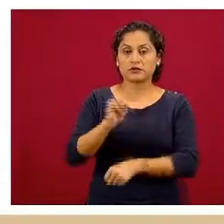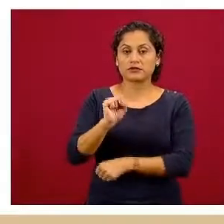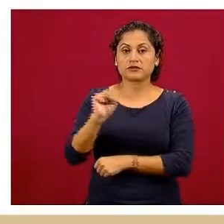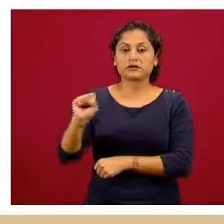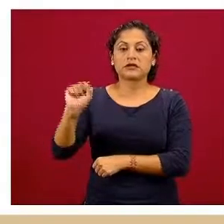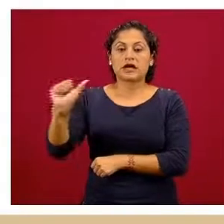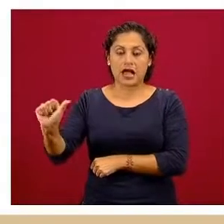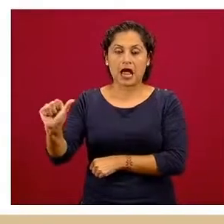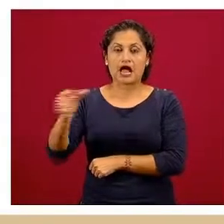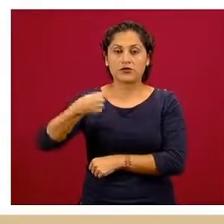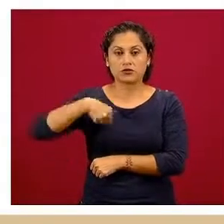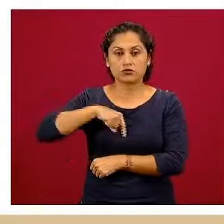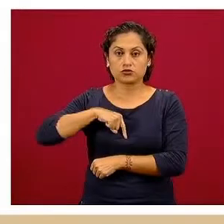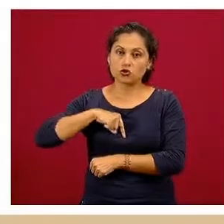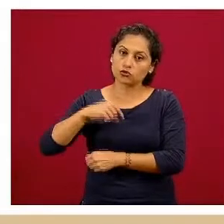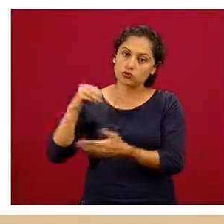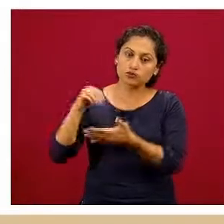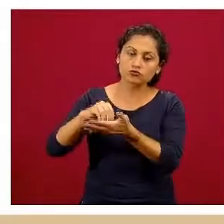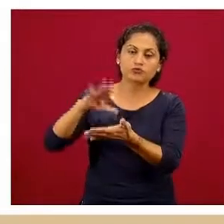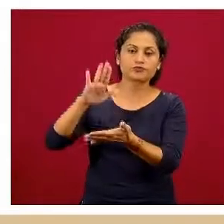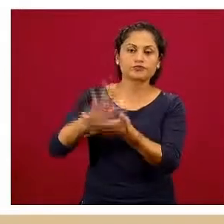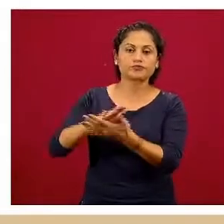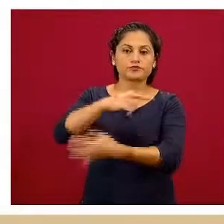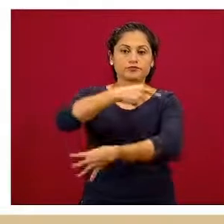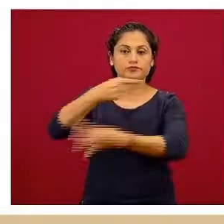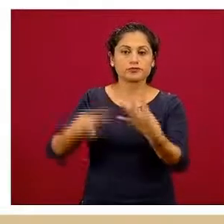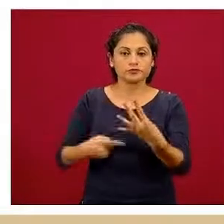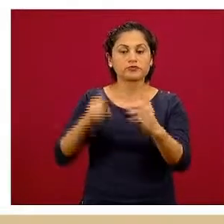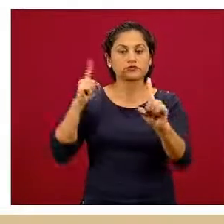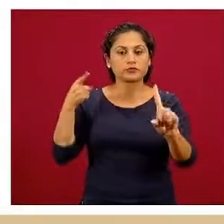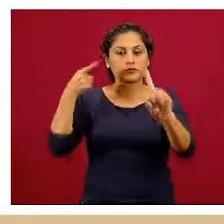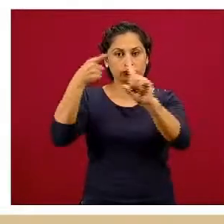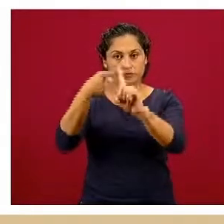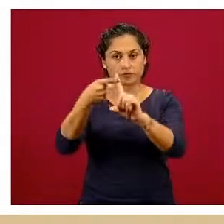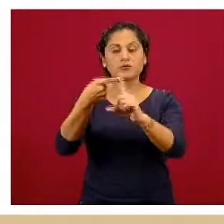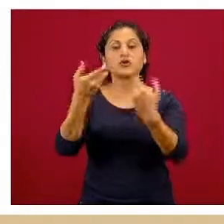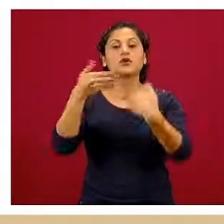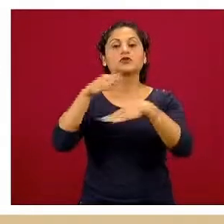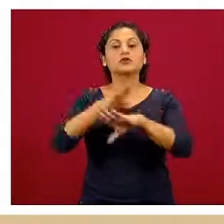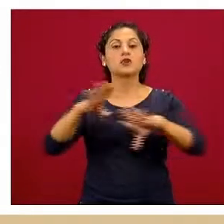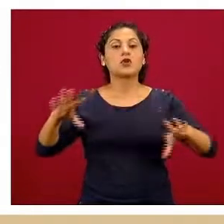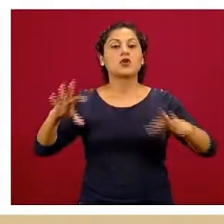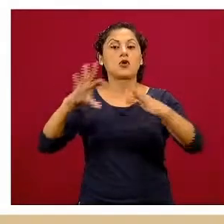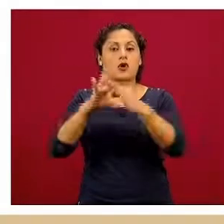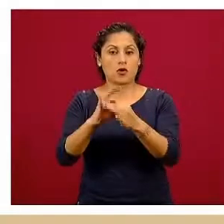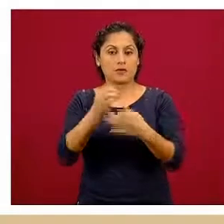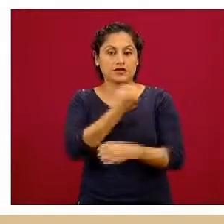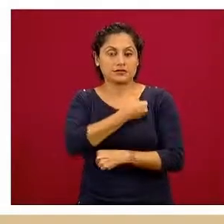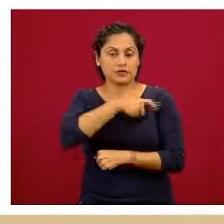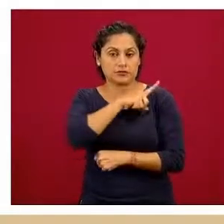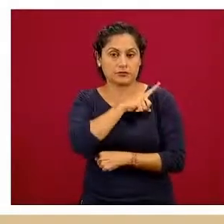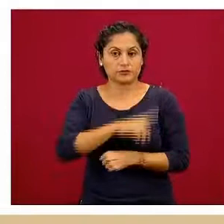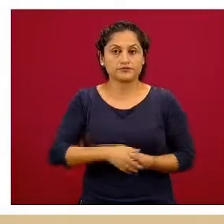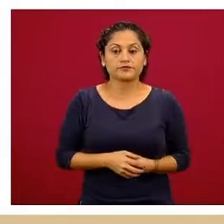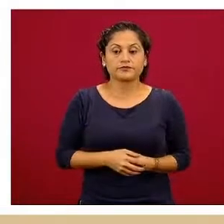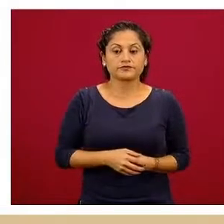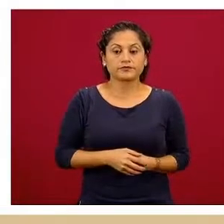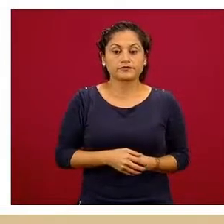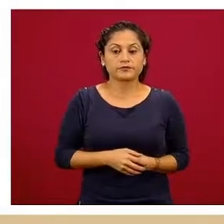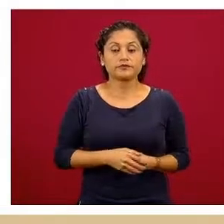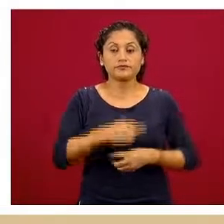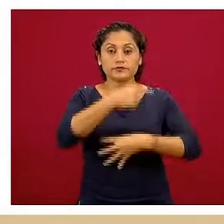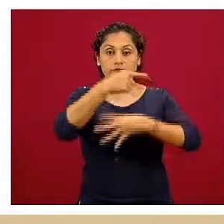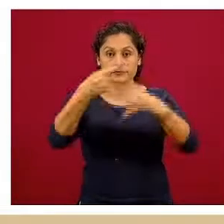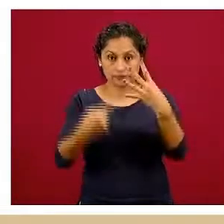ejes. Justamente son los ejes que tienen que ver con el marco de la salud. En cuanto a estos